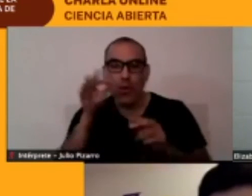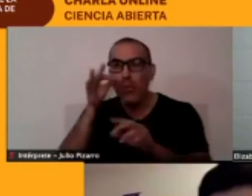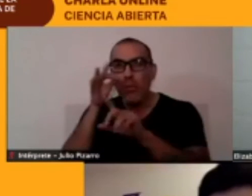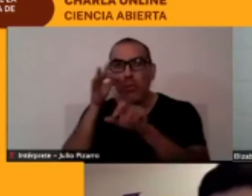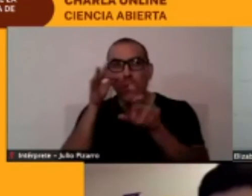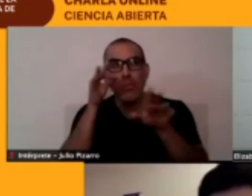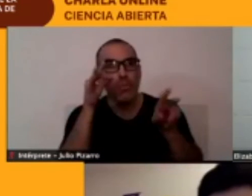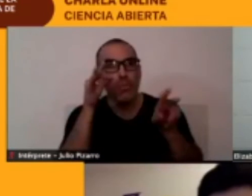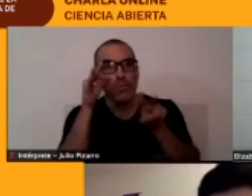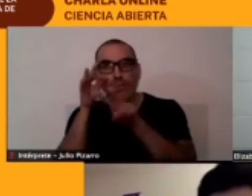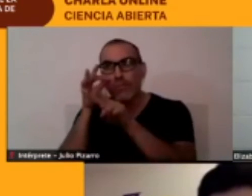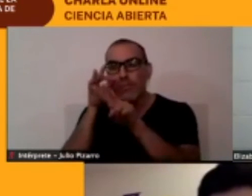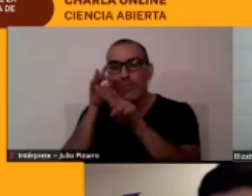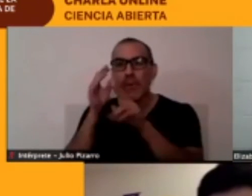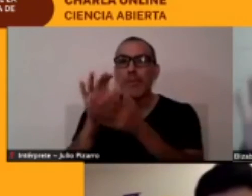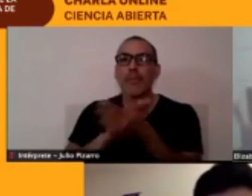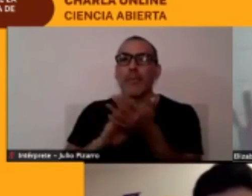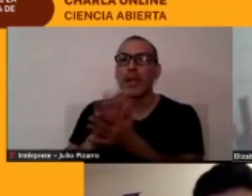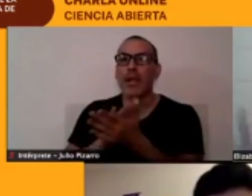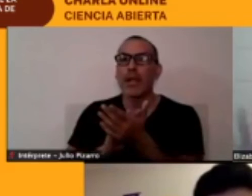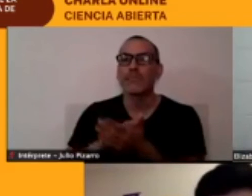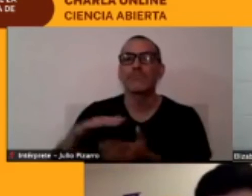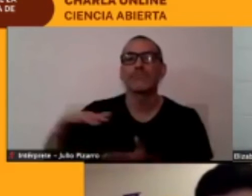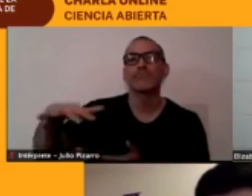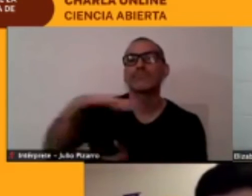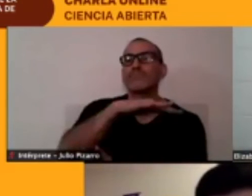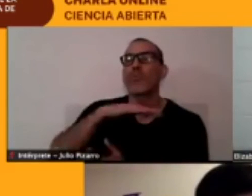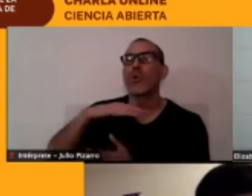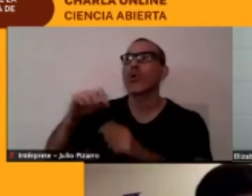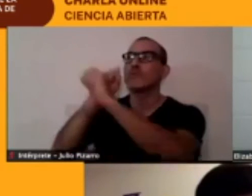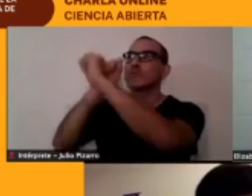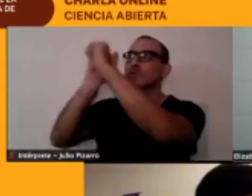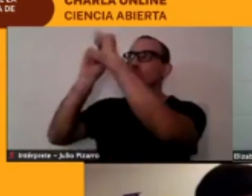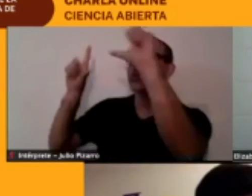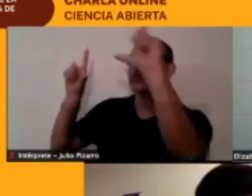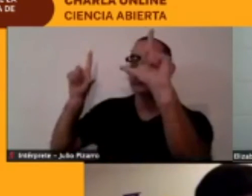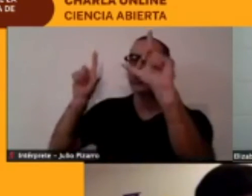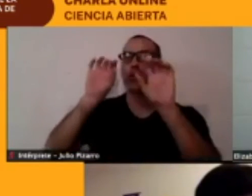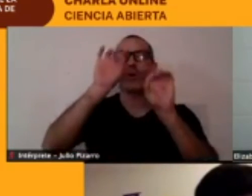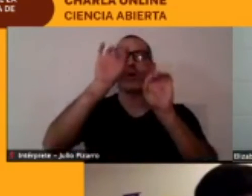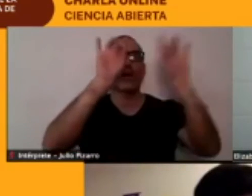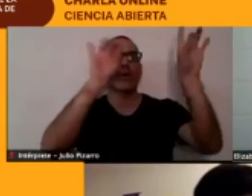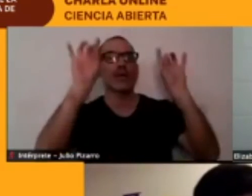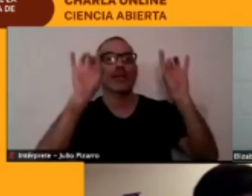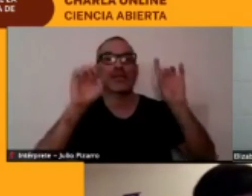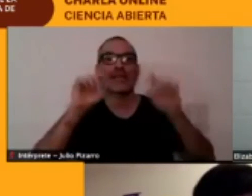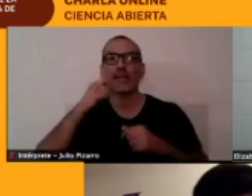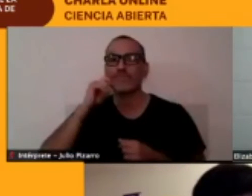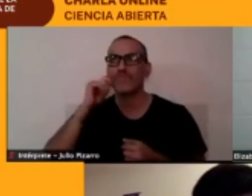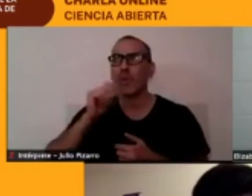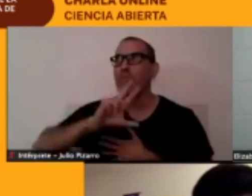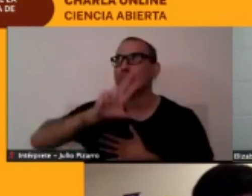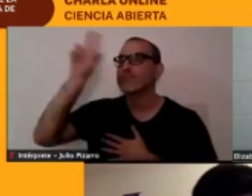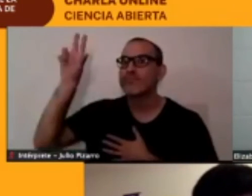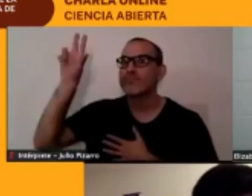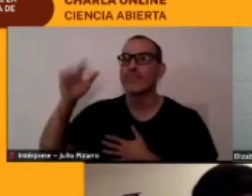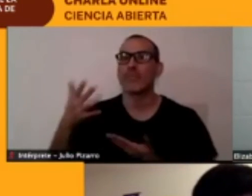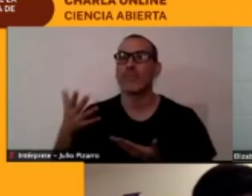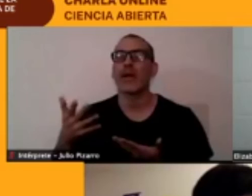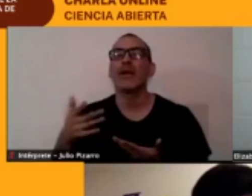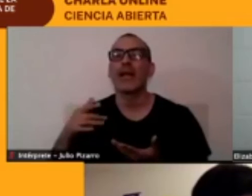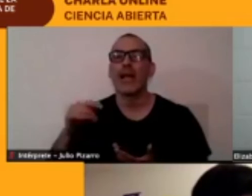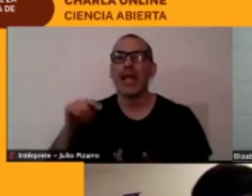estrella y el sol que son sus grandes deidades ¿verdad? y desde esa visión sería lo que el aspecto